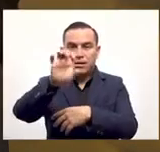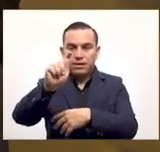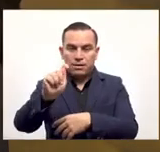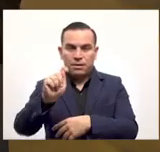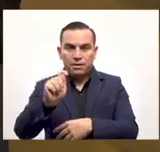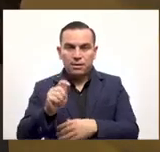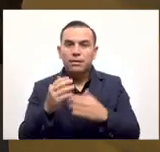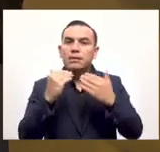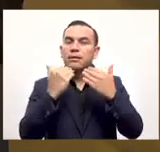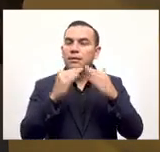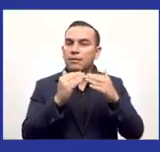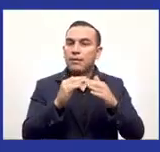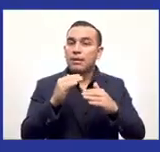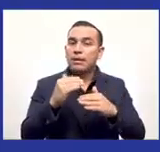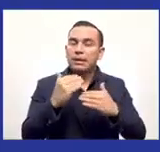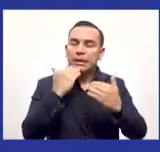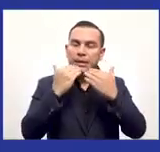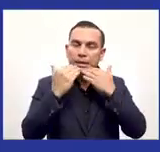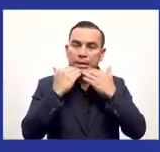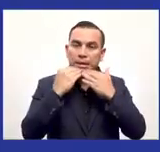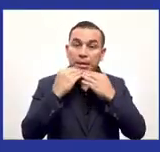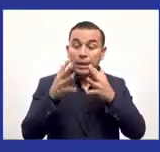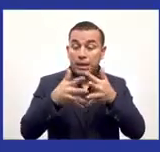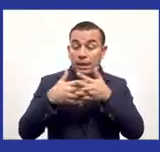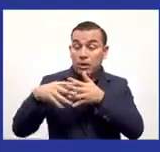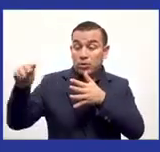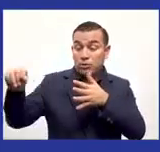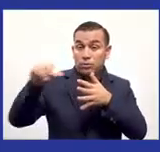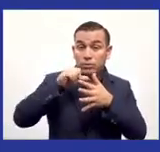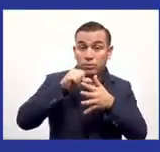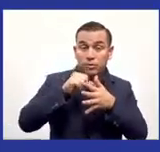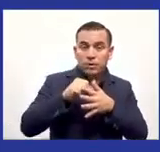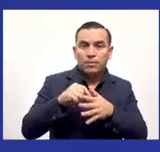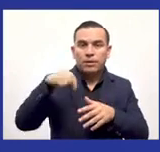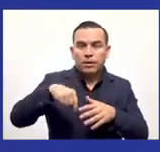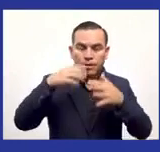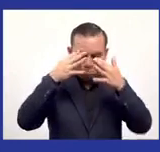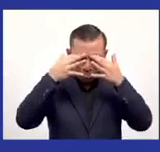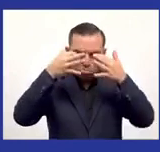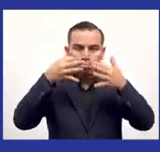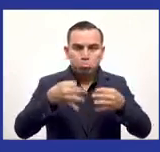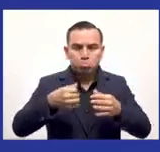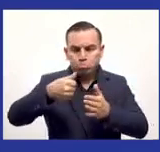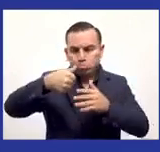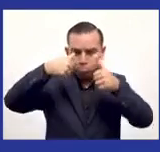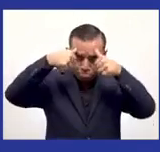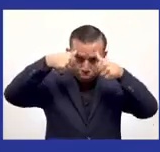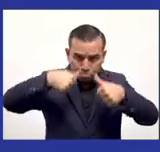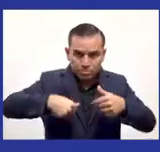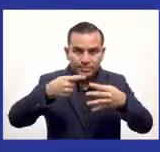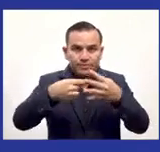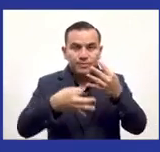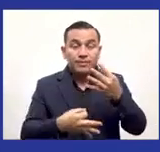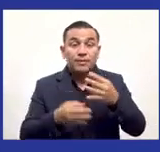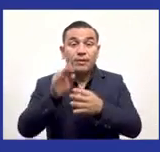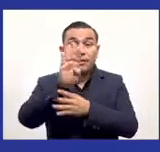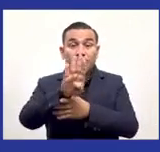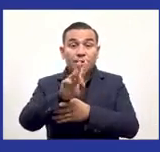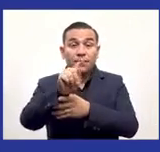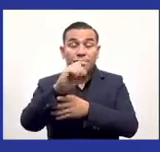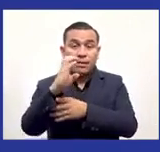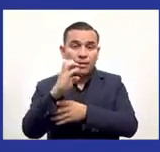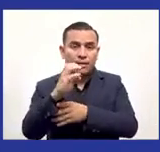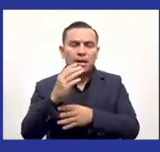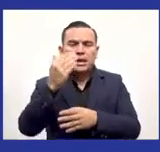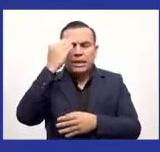bien vamos a ver el caso de las remesas una de las razones por la que aprobamos la ley Bitcoin es precisamente para ayudar a la gente que